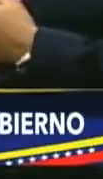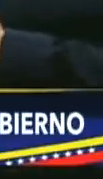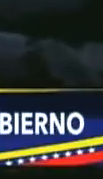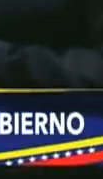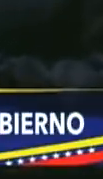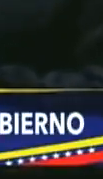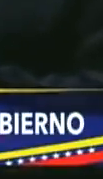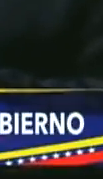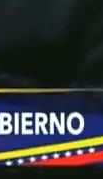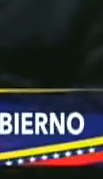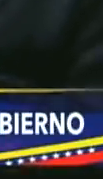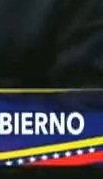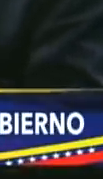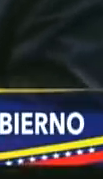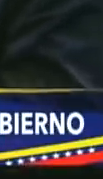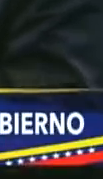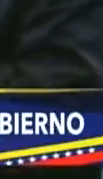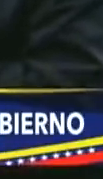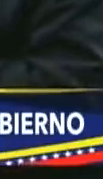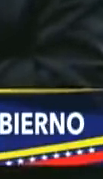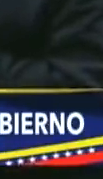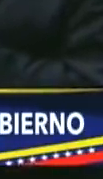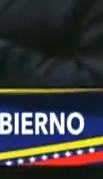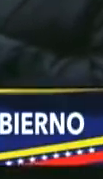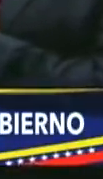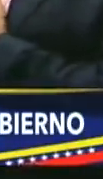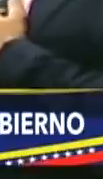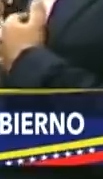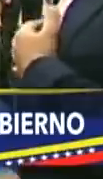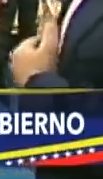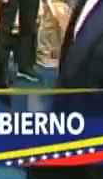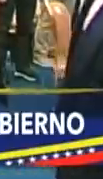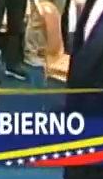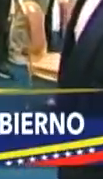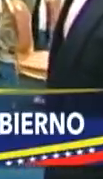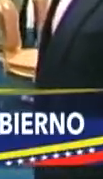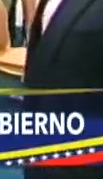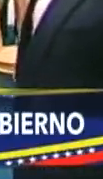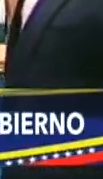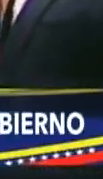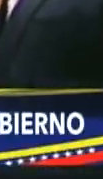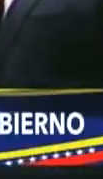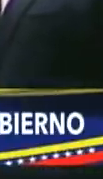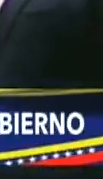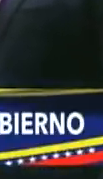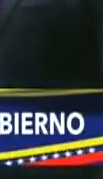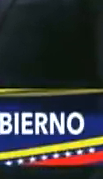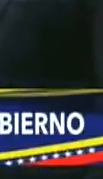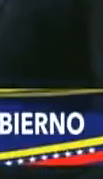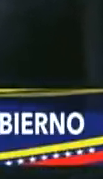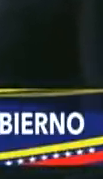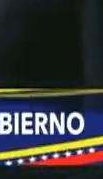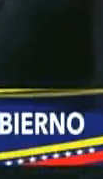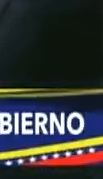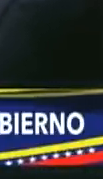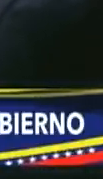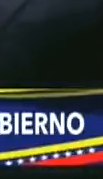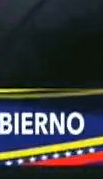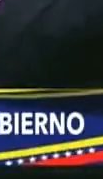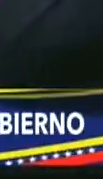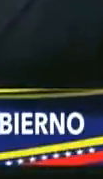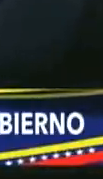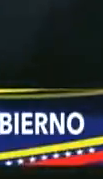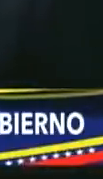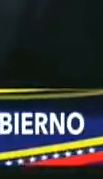Nicolás Maduro. También saluda a José Alberto Galínde, gobernador del estado Cogé, al gobernador Morel Rodríguez, gobernador del estado Nueva